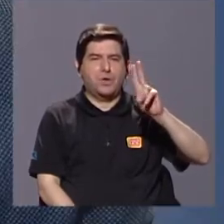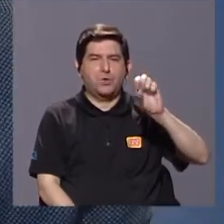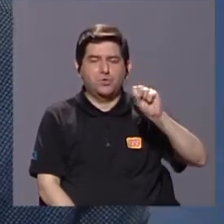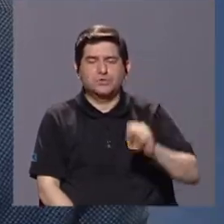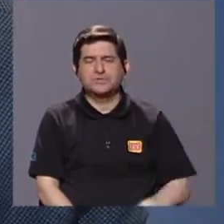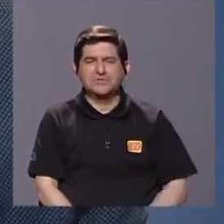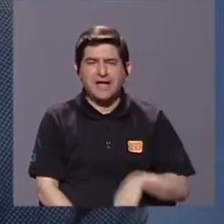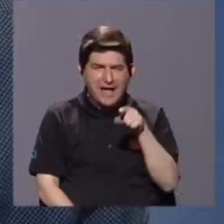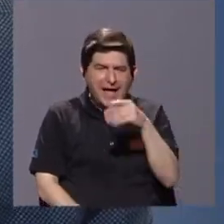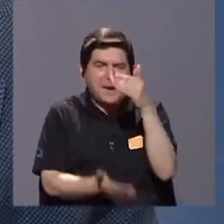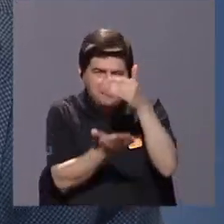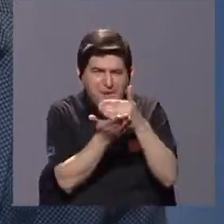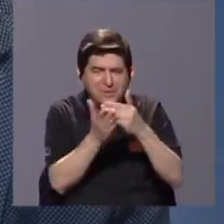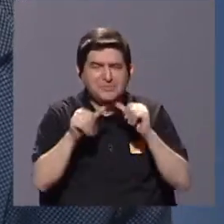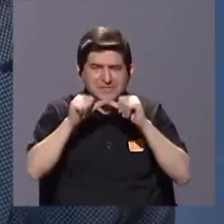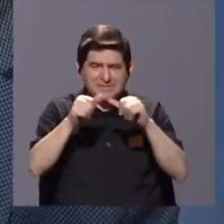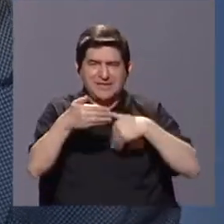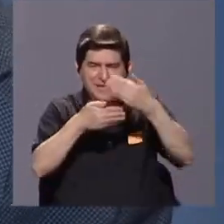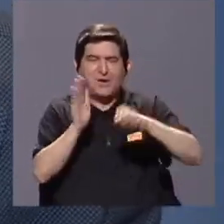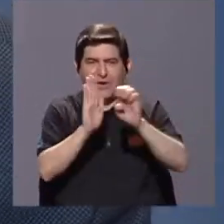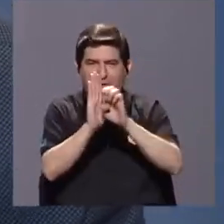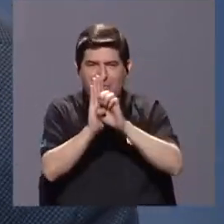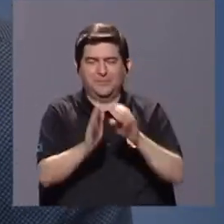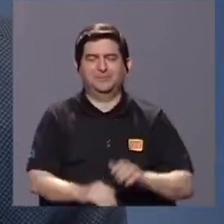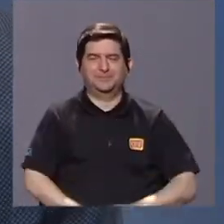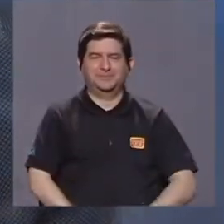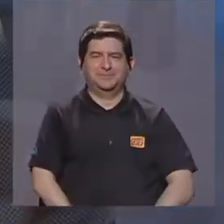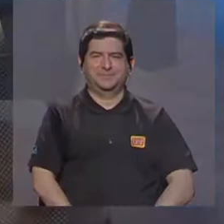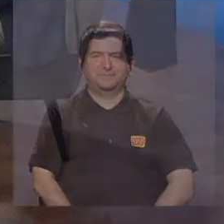una pausa, dejemos ese ejemplo para el siguiente segmento. Ya regresamos.